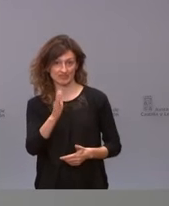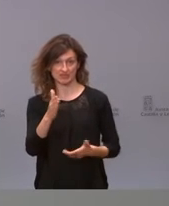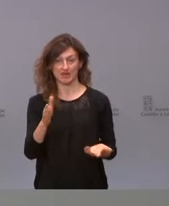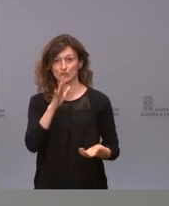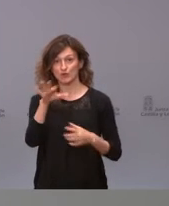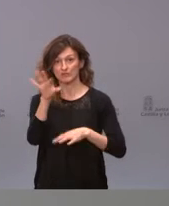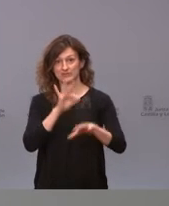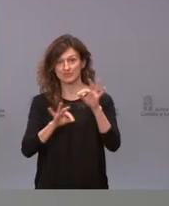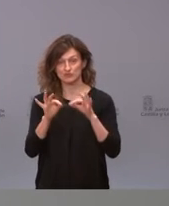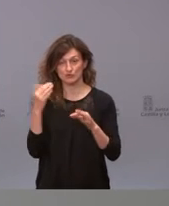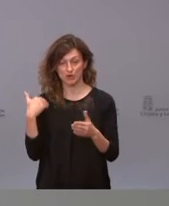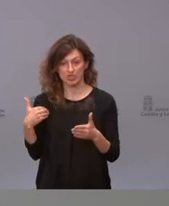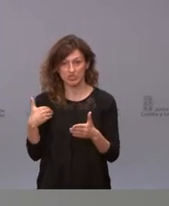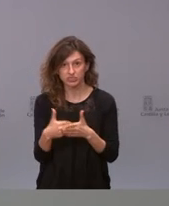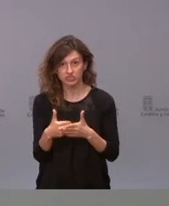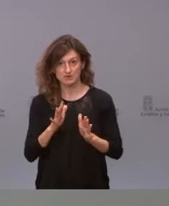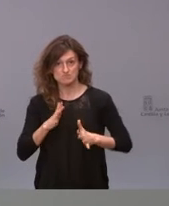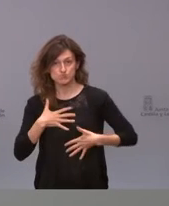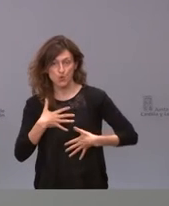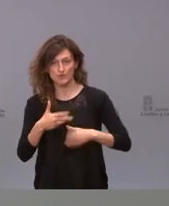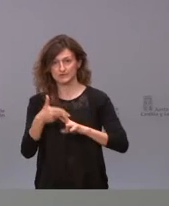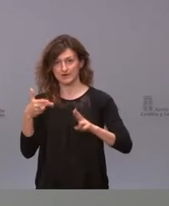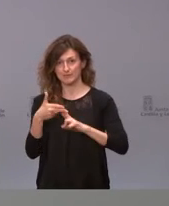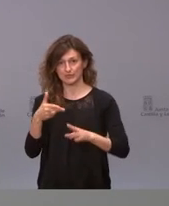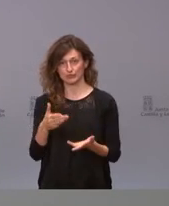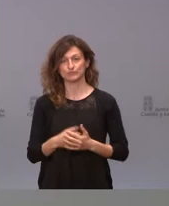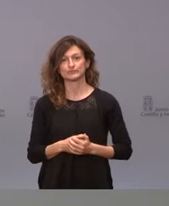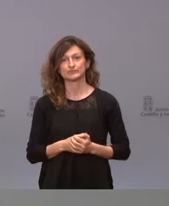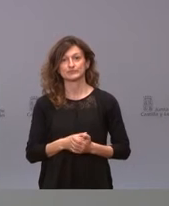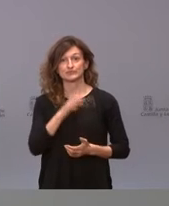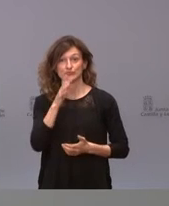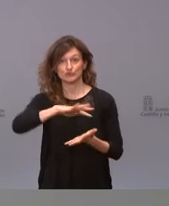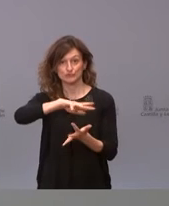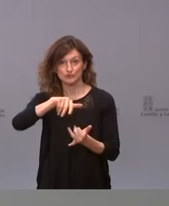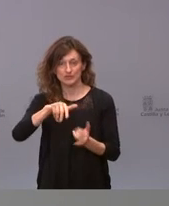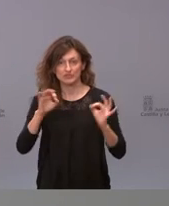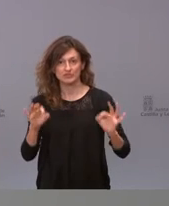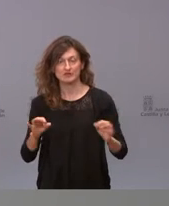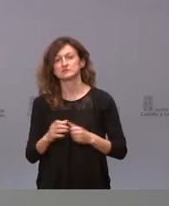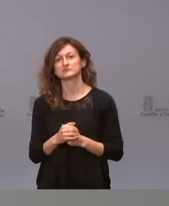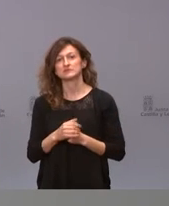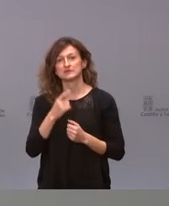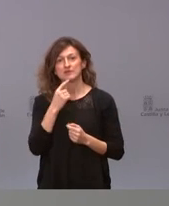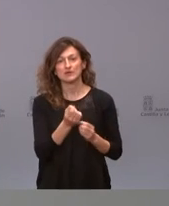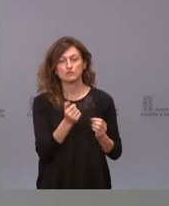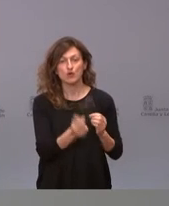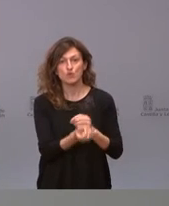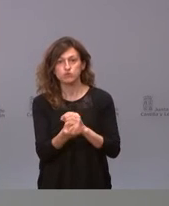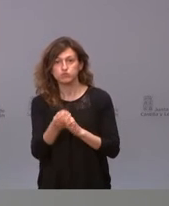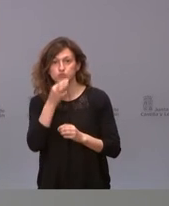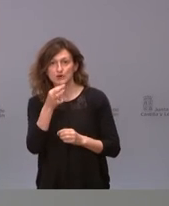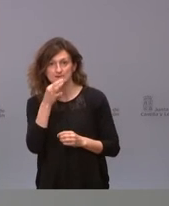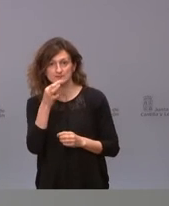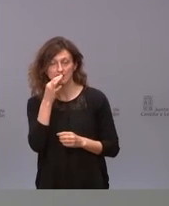que tuvimos que tomar de manera muy rápida porque las noticias se iban desencadenando por la tarde,